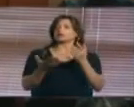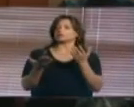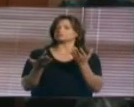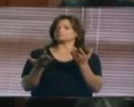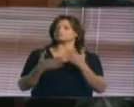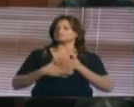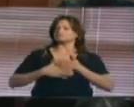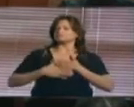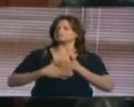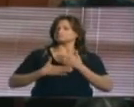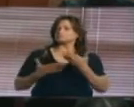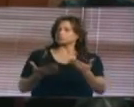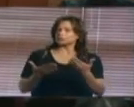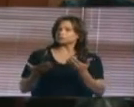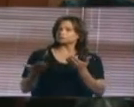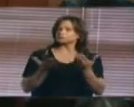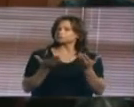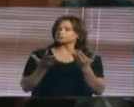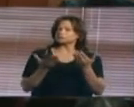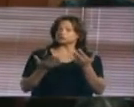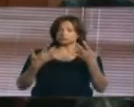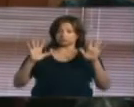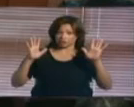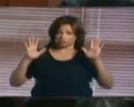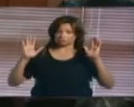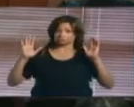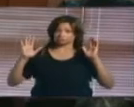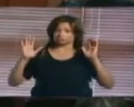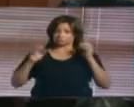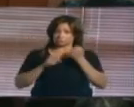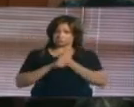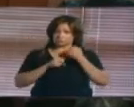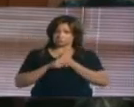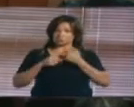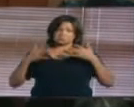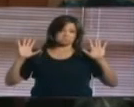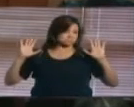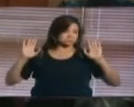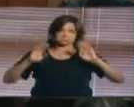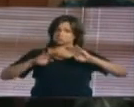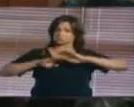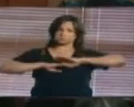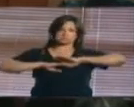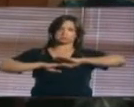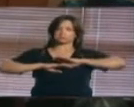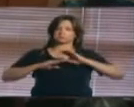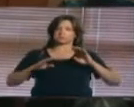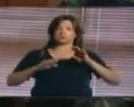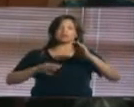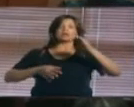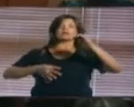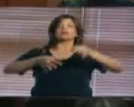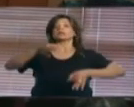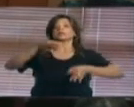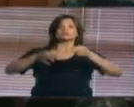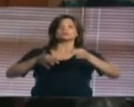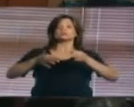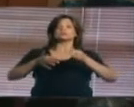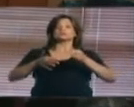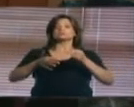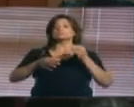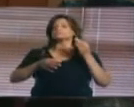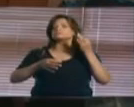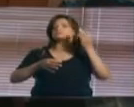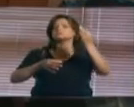y el deber cumplido así me basta. La justicia es una aspiración